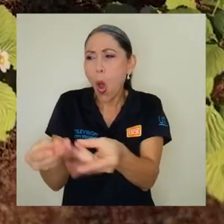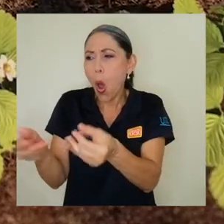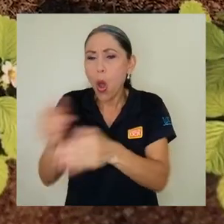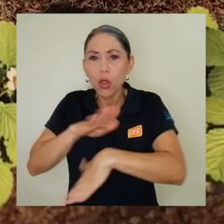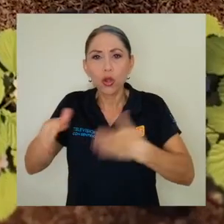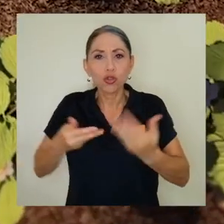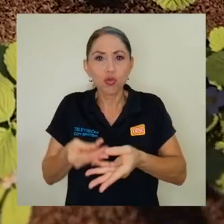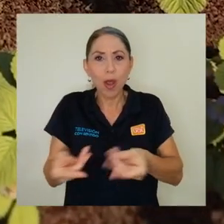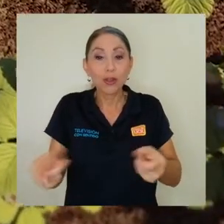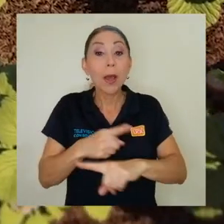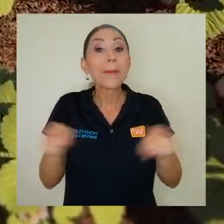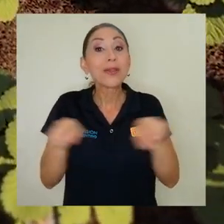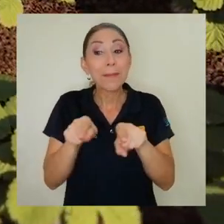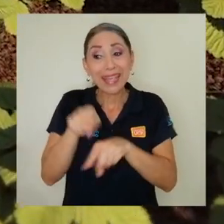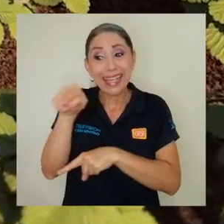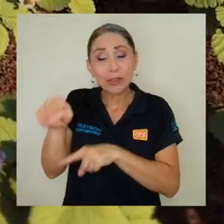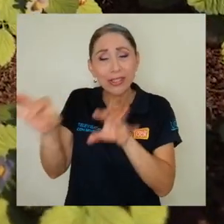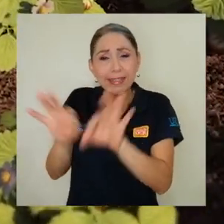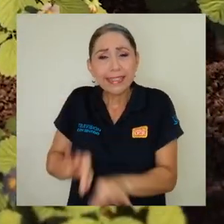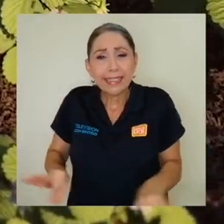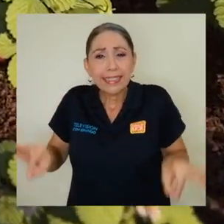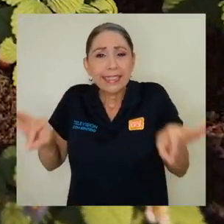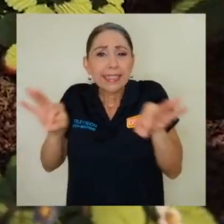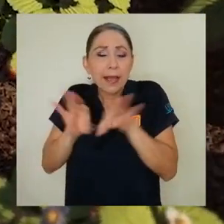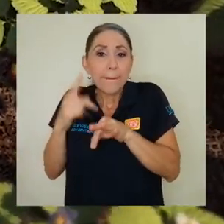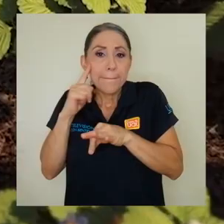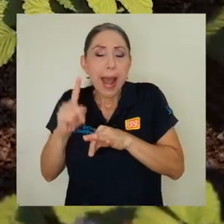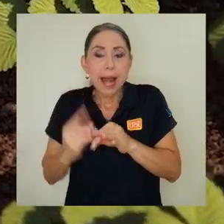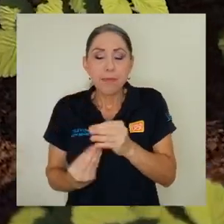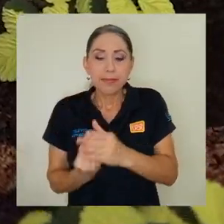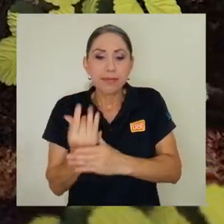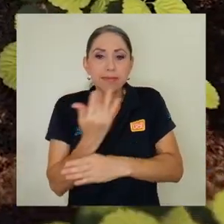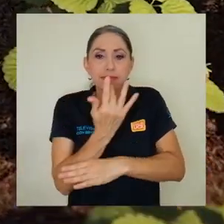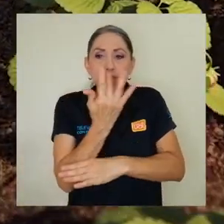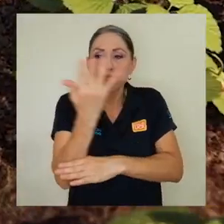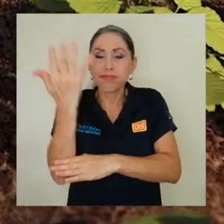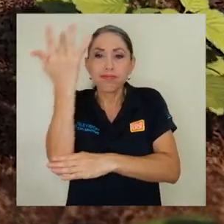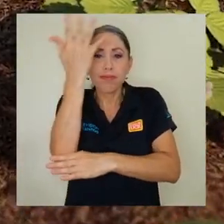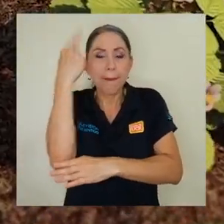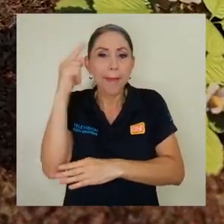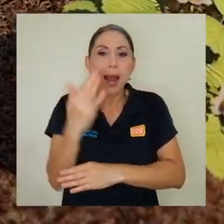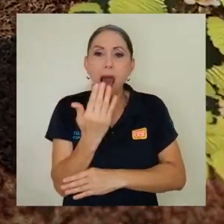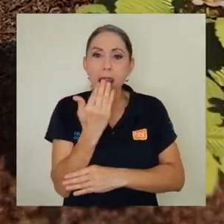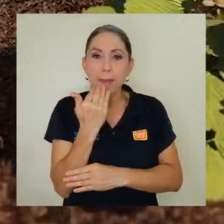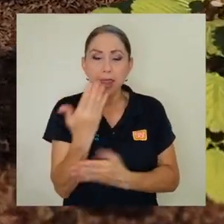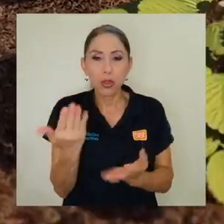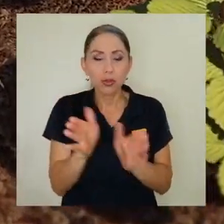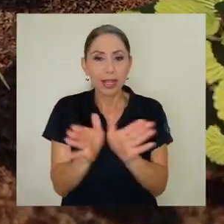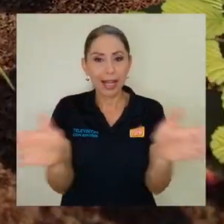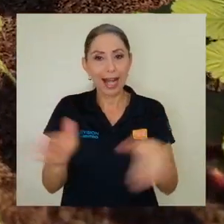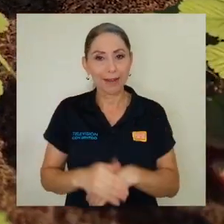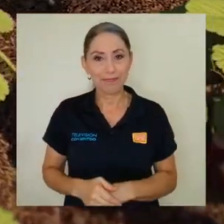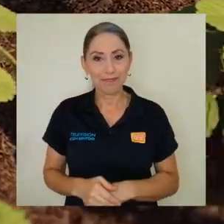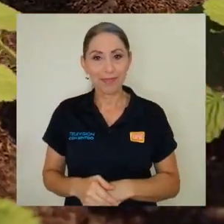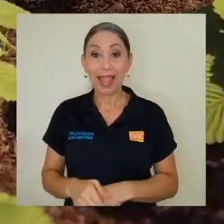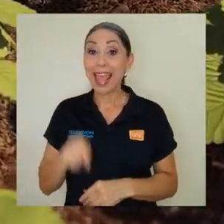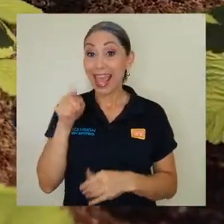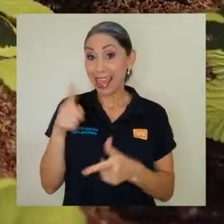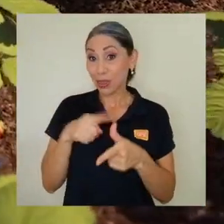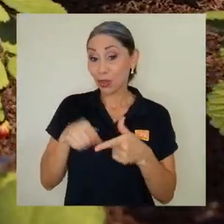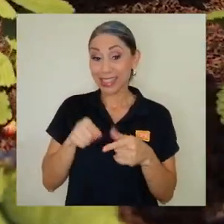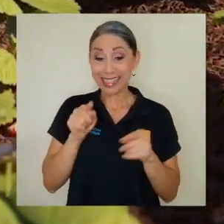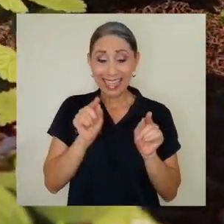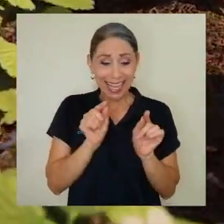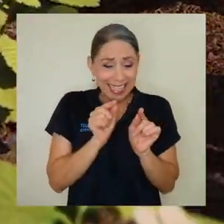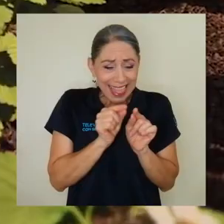pero además es un elemento esencial para el crecimiento vegetal y la producción de alimentos en general. Entonces, analizar esa